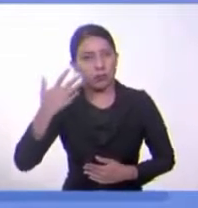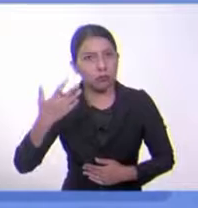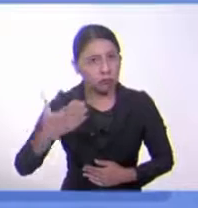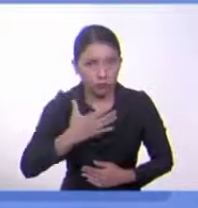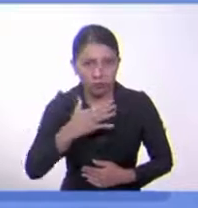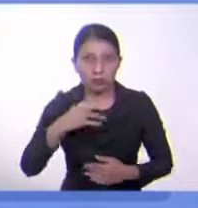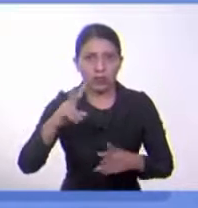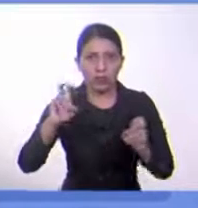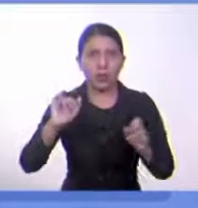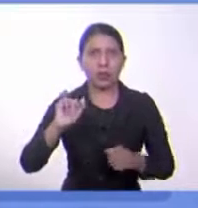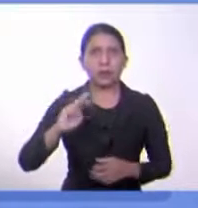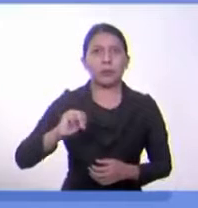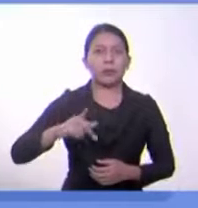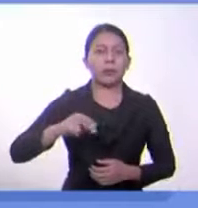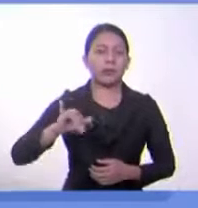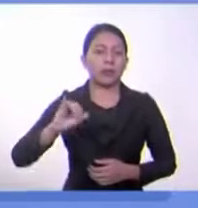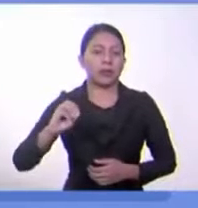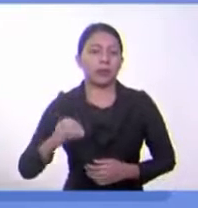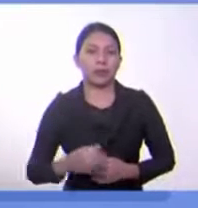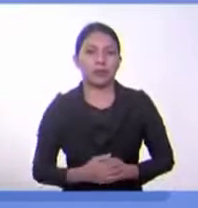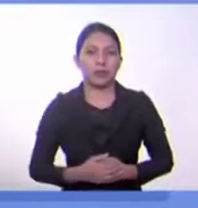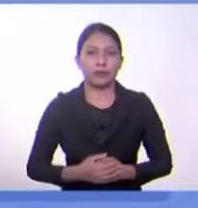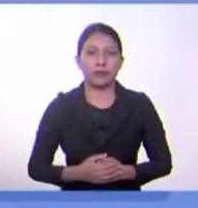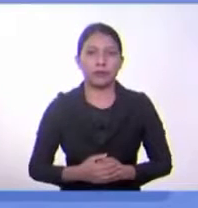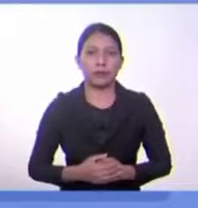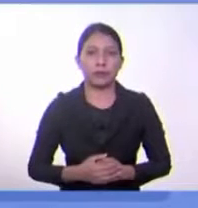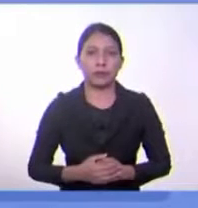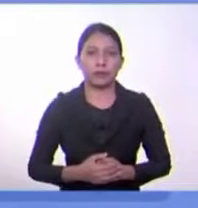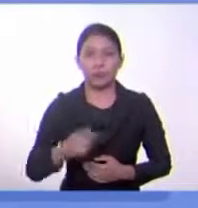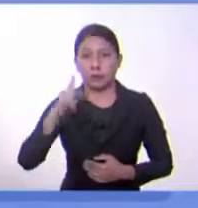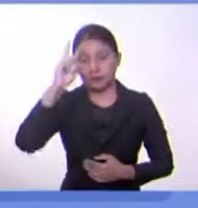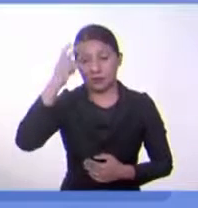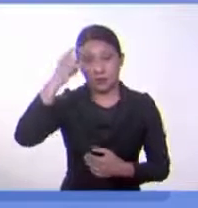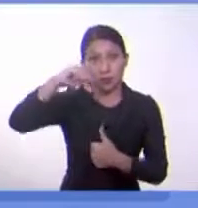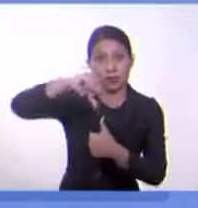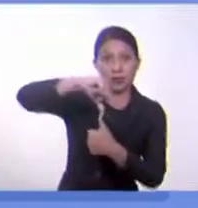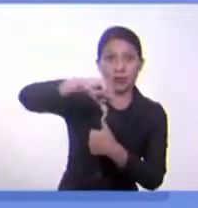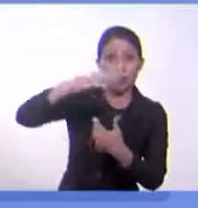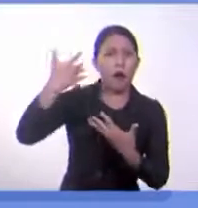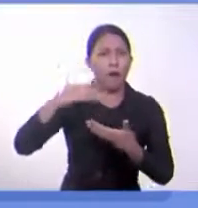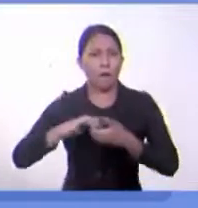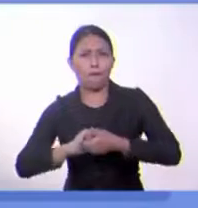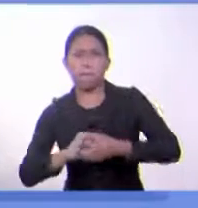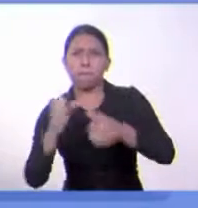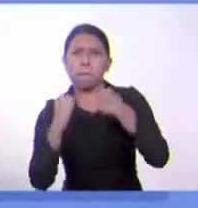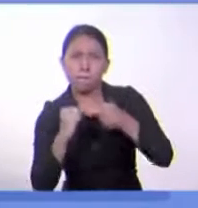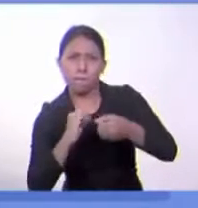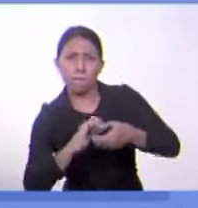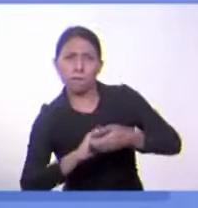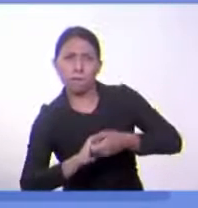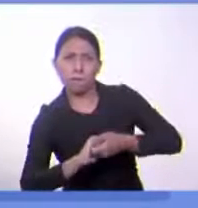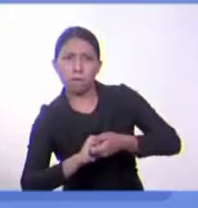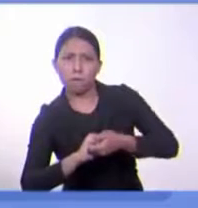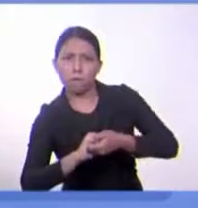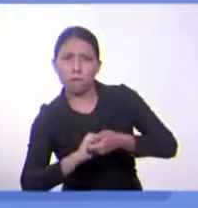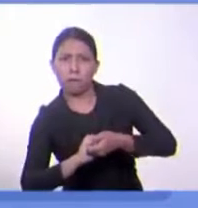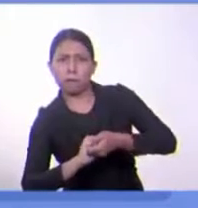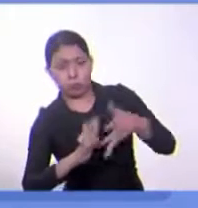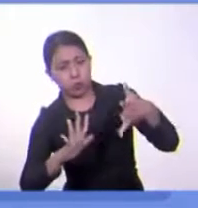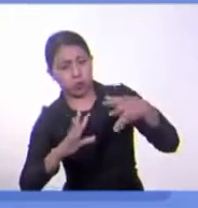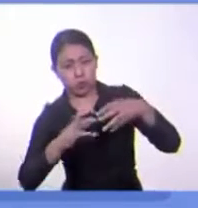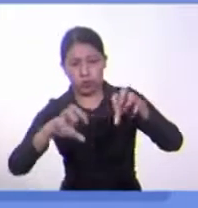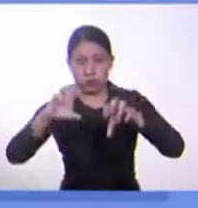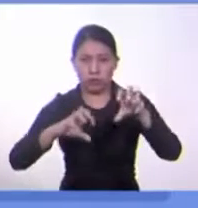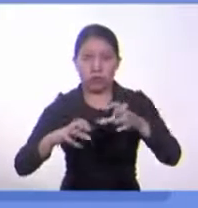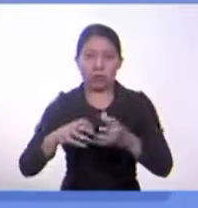imperio inglés. Es decir, Centroamérica perdió la oportunidad de la independencia para aportar